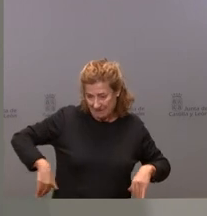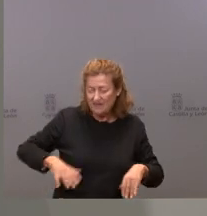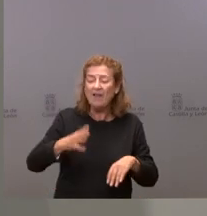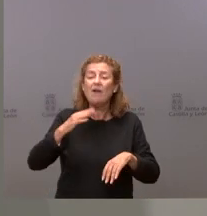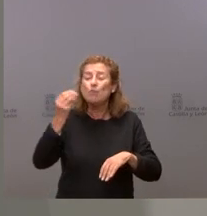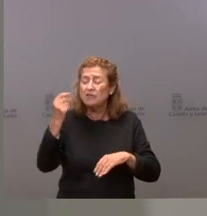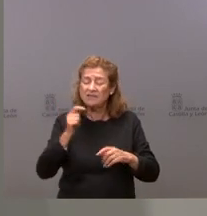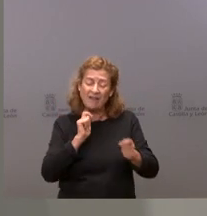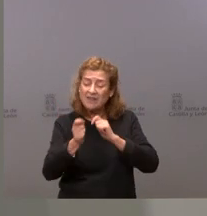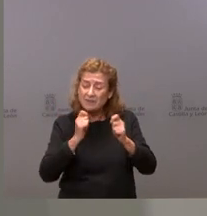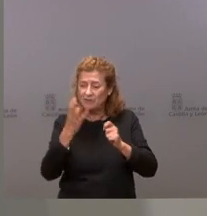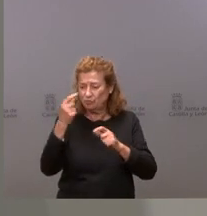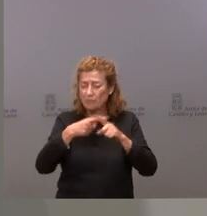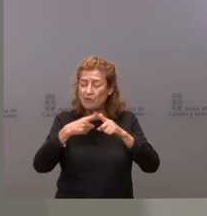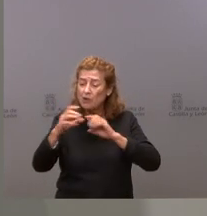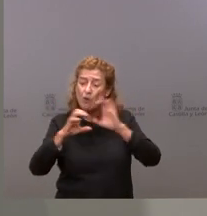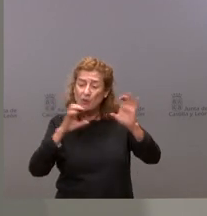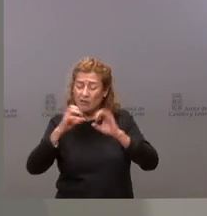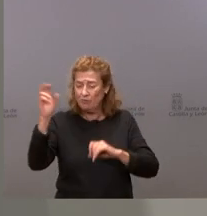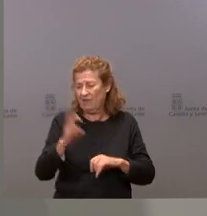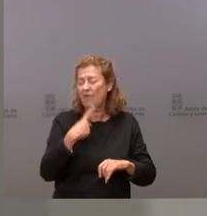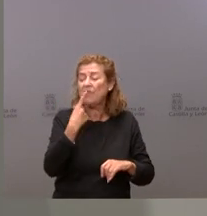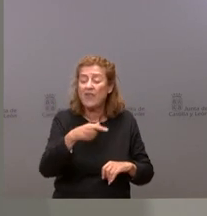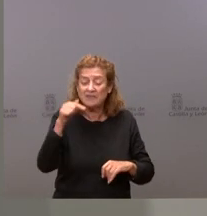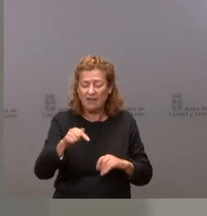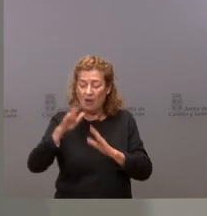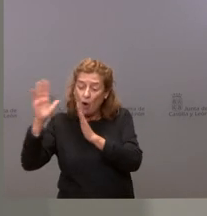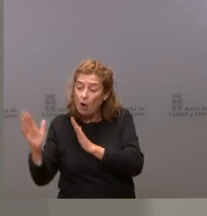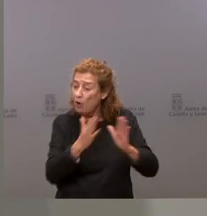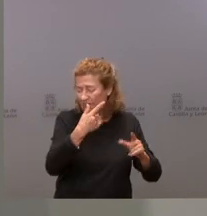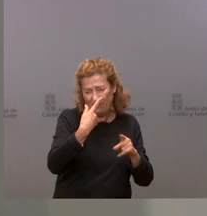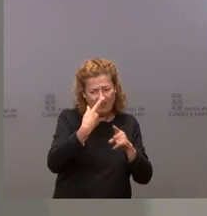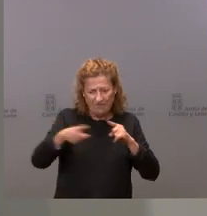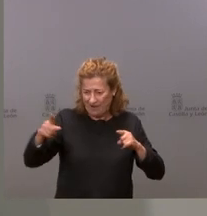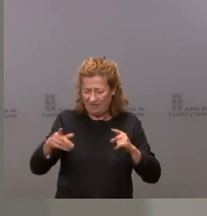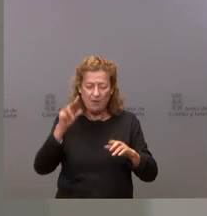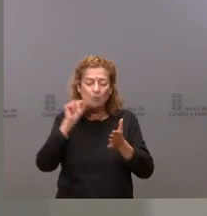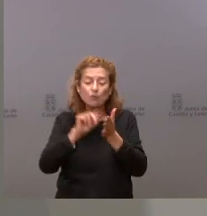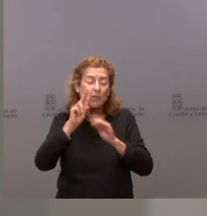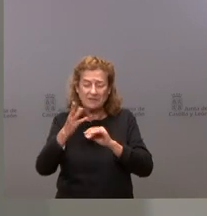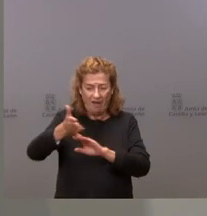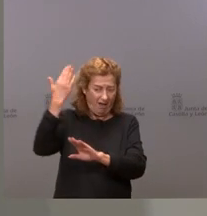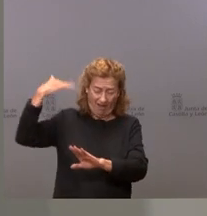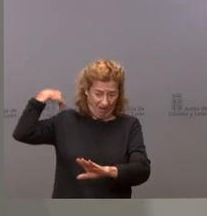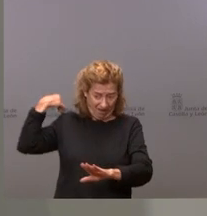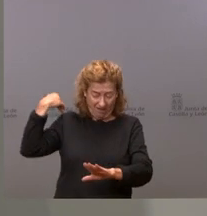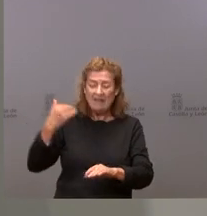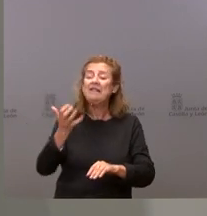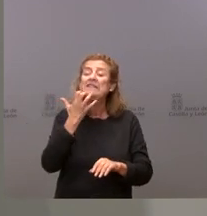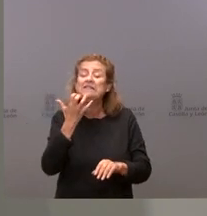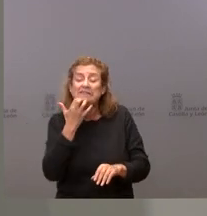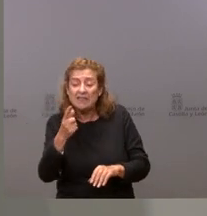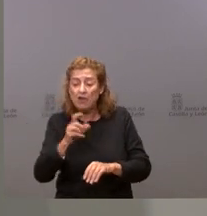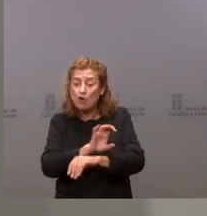de los medios de comunicación han venido planteando que esta ola es diferente de ese punto de vista a las anteriores. Si el